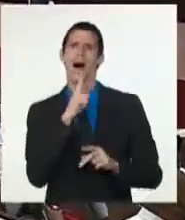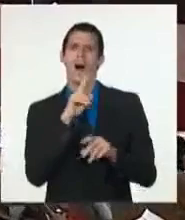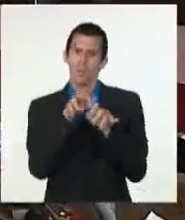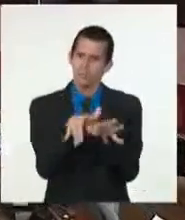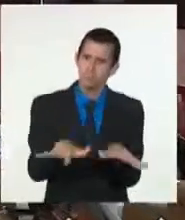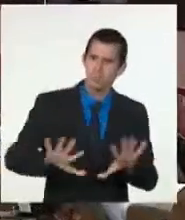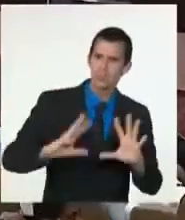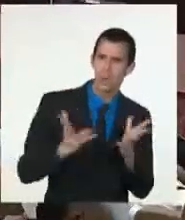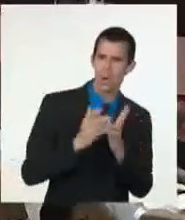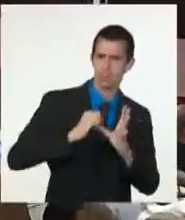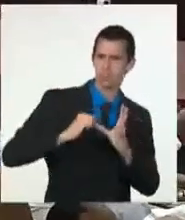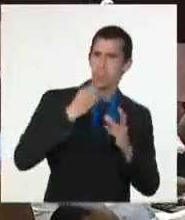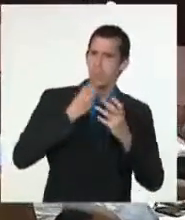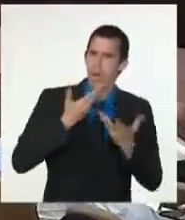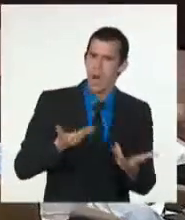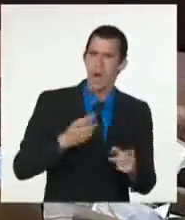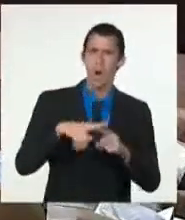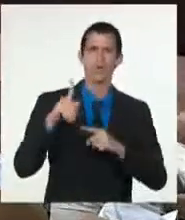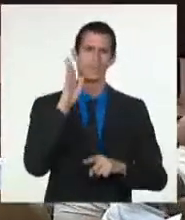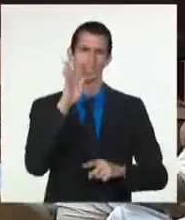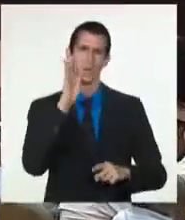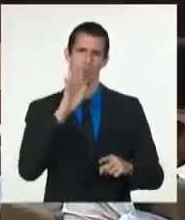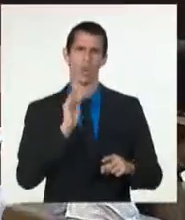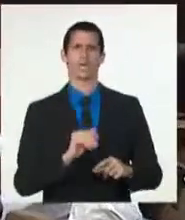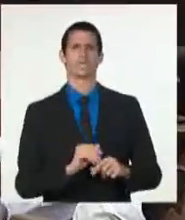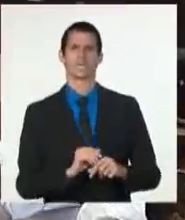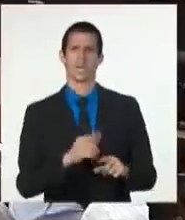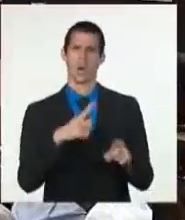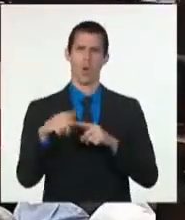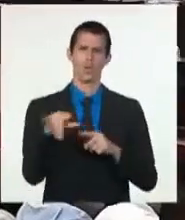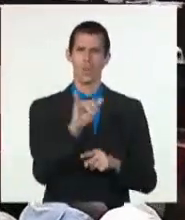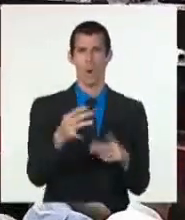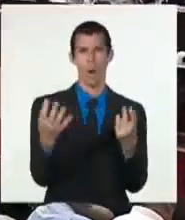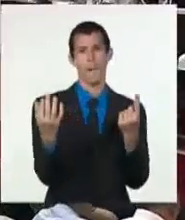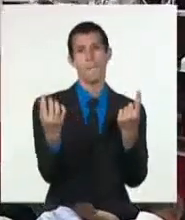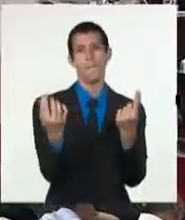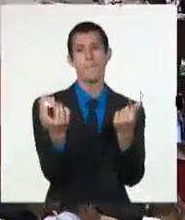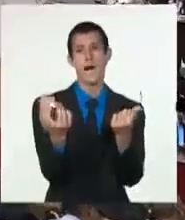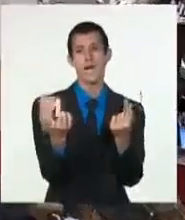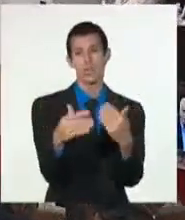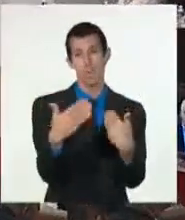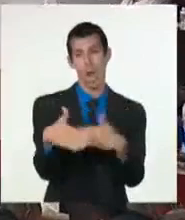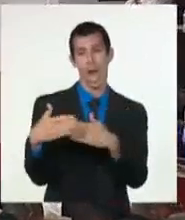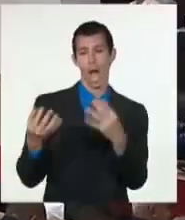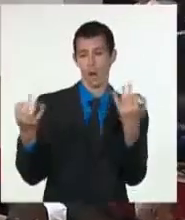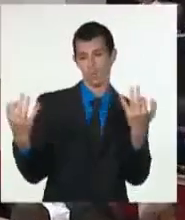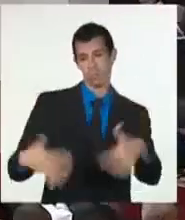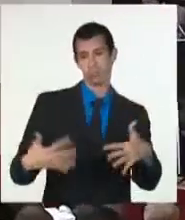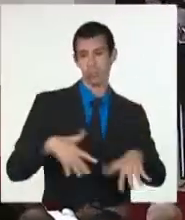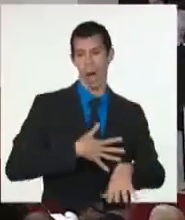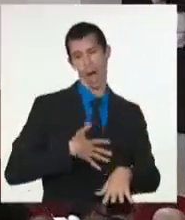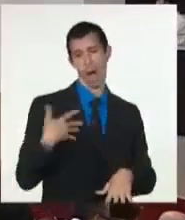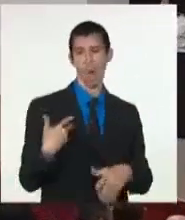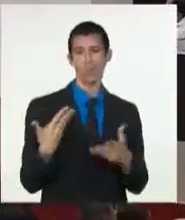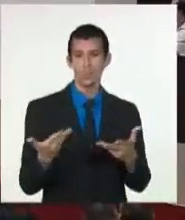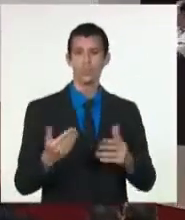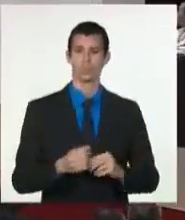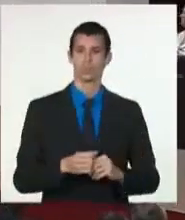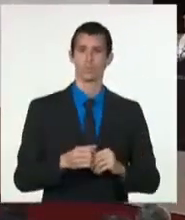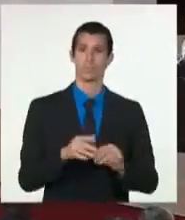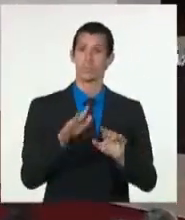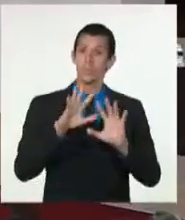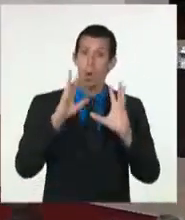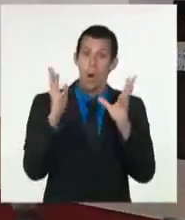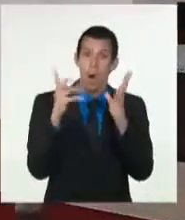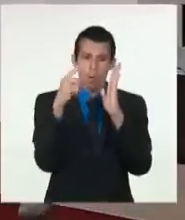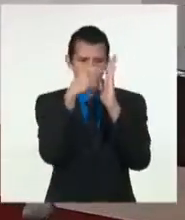la delincuencia, la creciente inflación, los precios abusivos, sino que lo hemos hecho sin abandonar